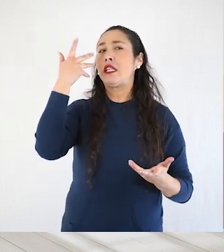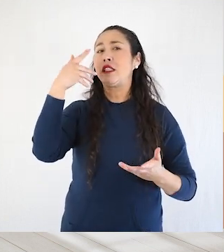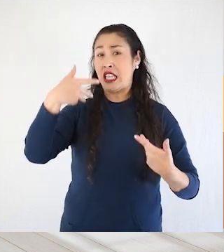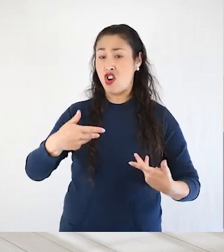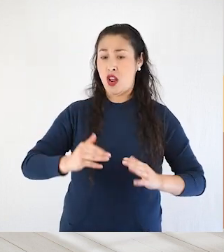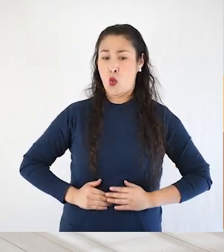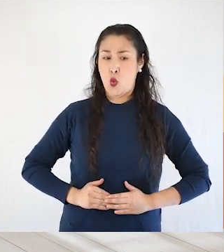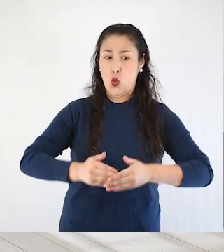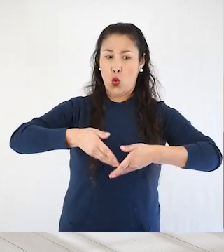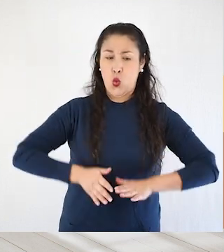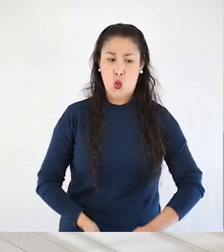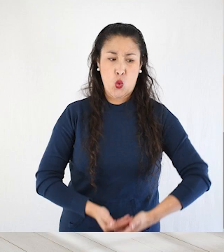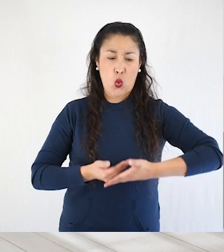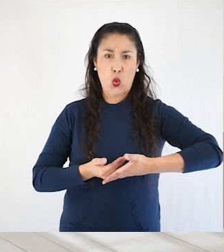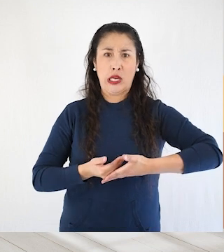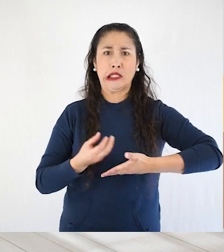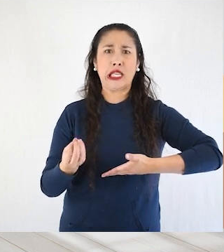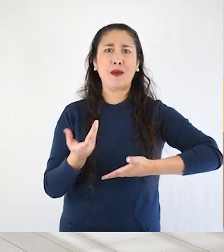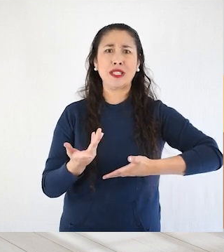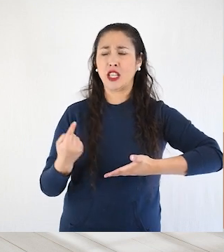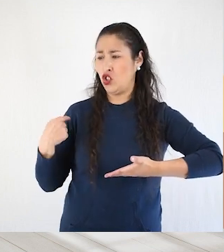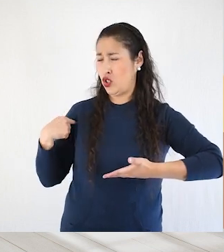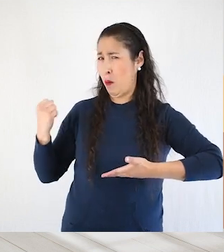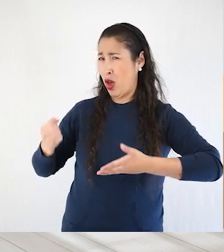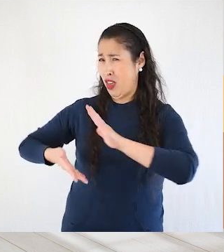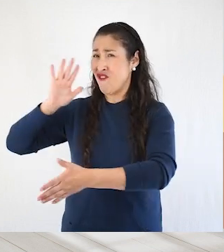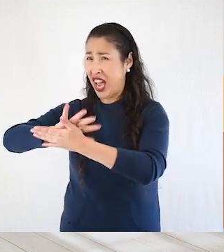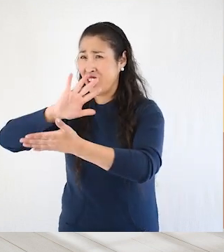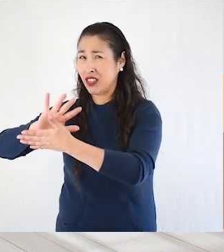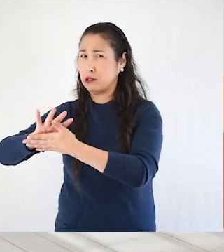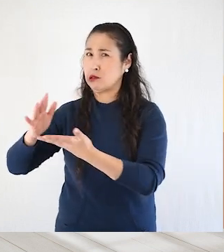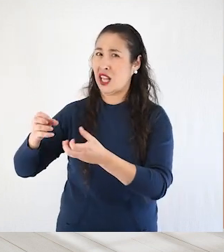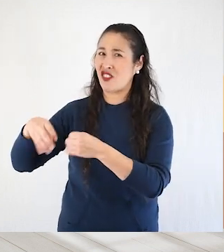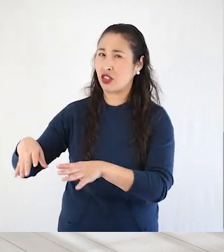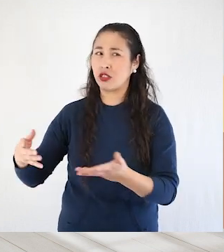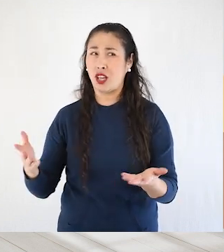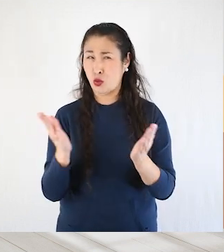¿Qué pasaría si tuvieran un hijo o una hija ahora? ¿Qué cosas tendrían que dejar de hacer?